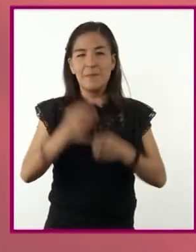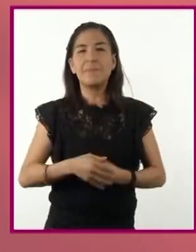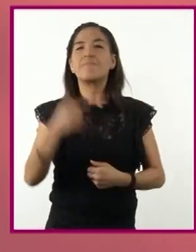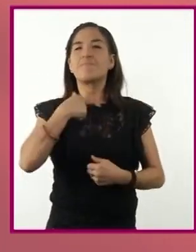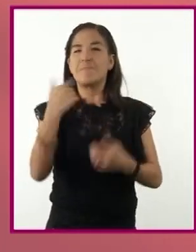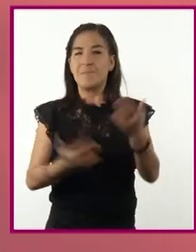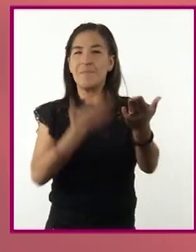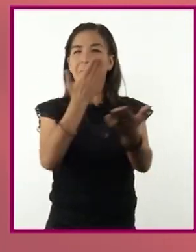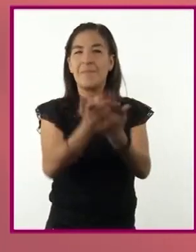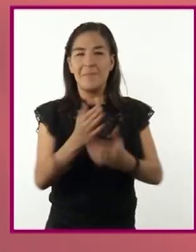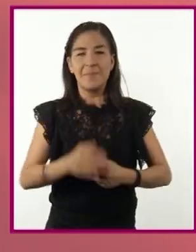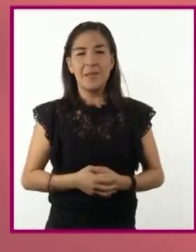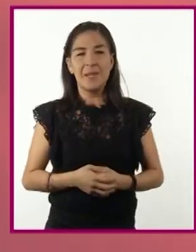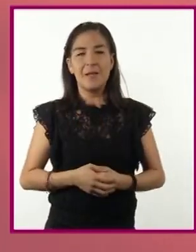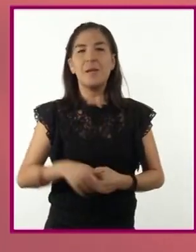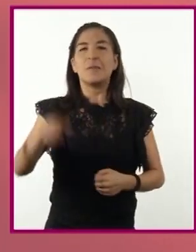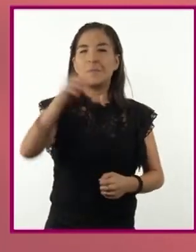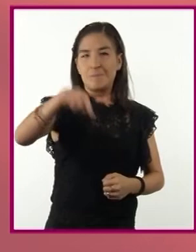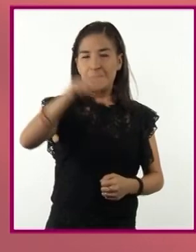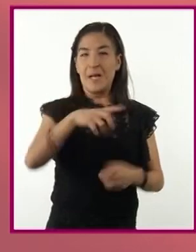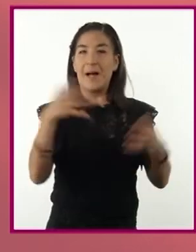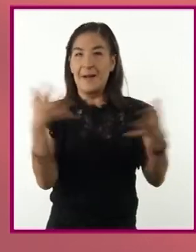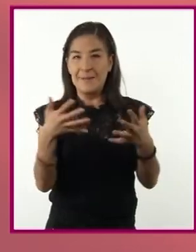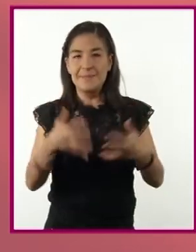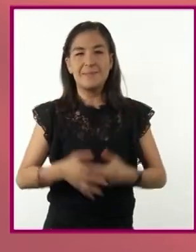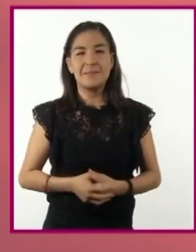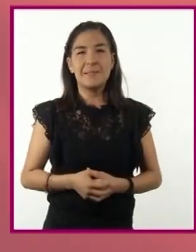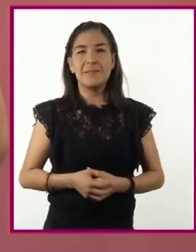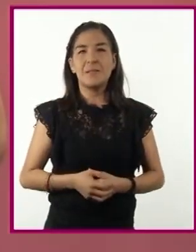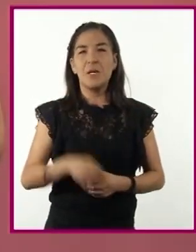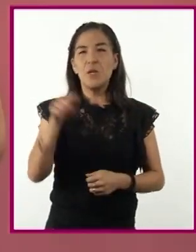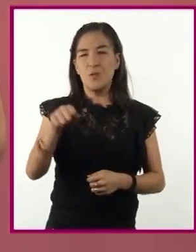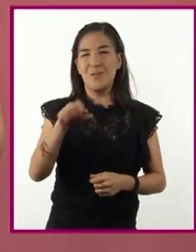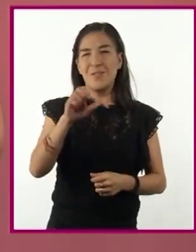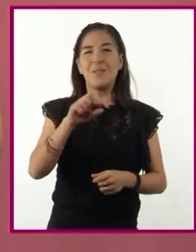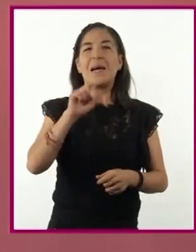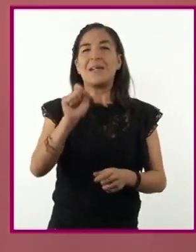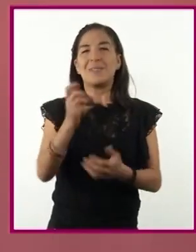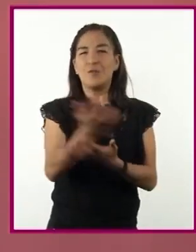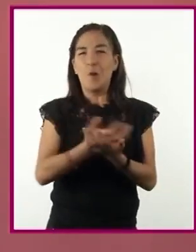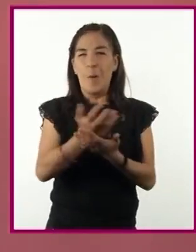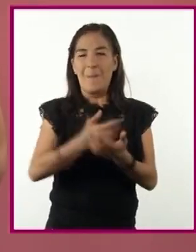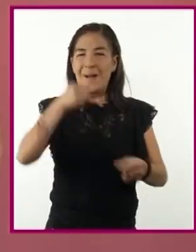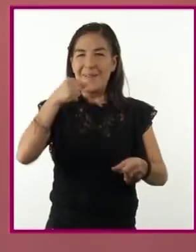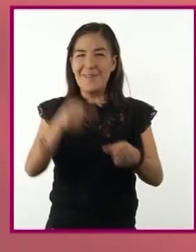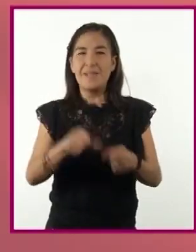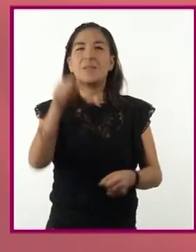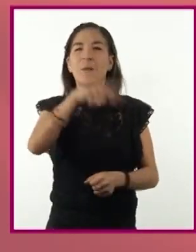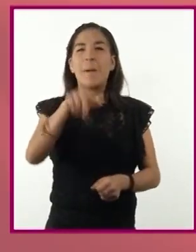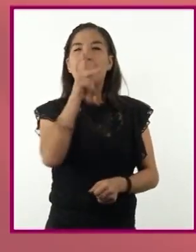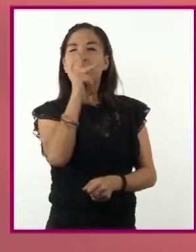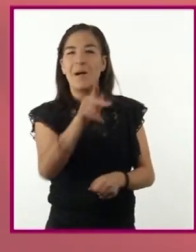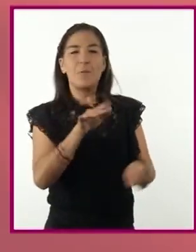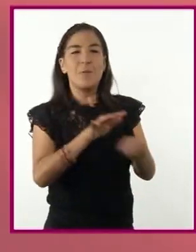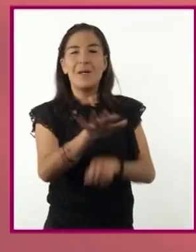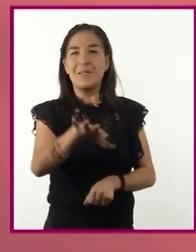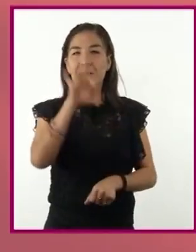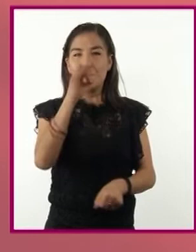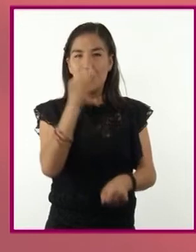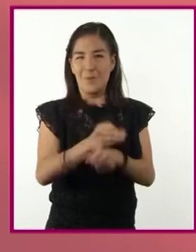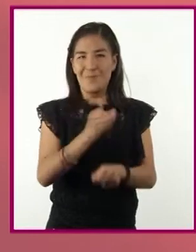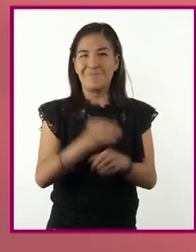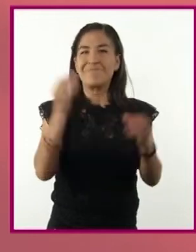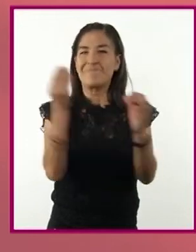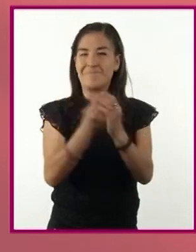localizar en la siguiente sopa de letras algunas de las palabras clave mencionadas durante la